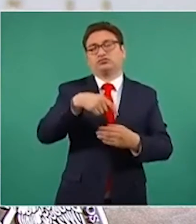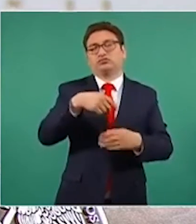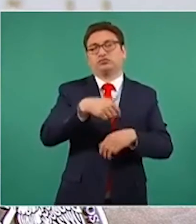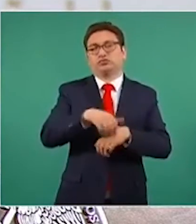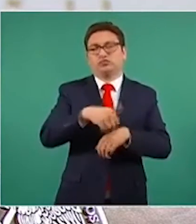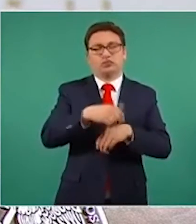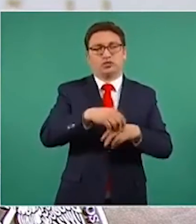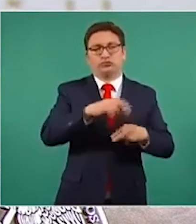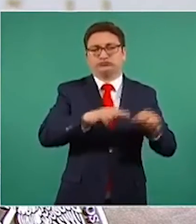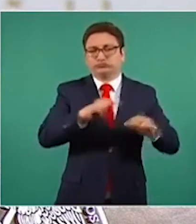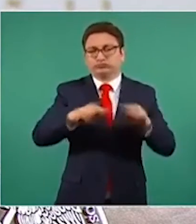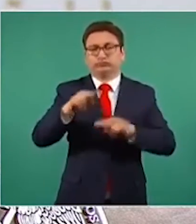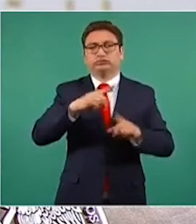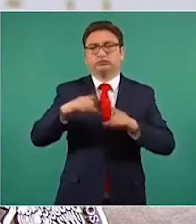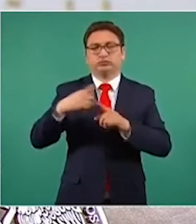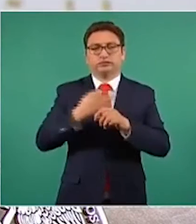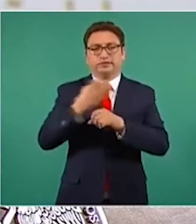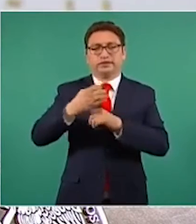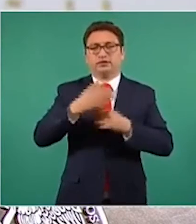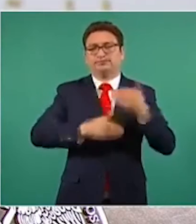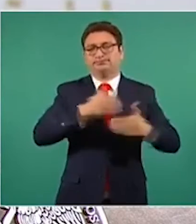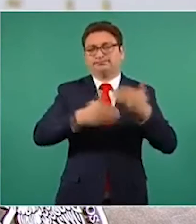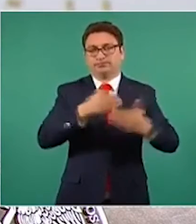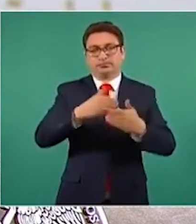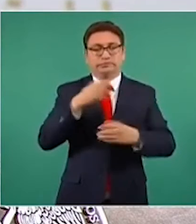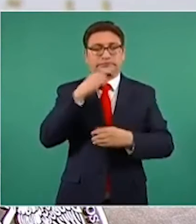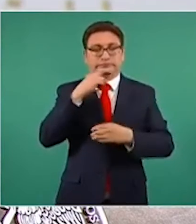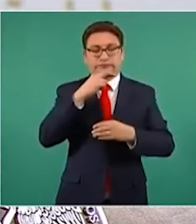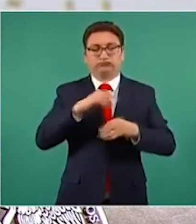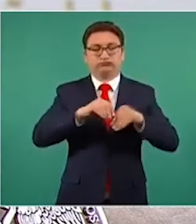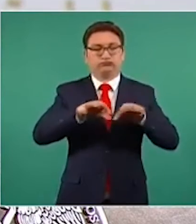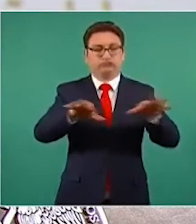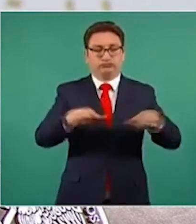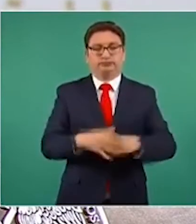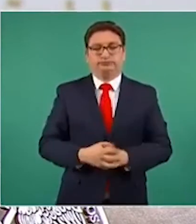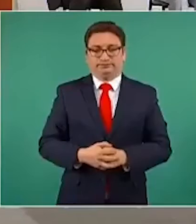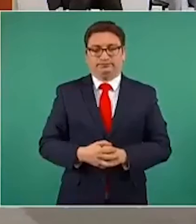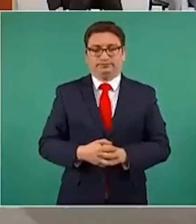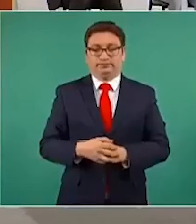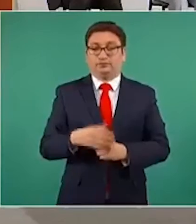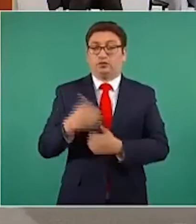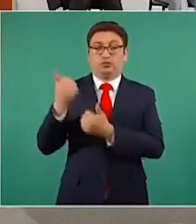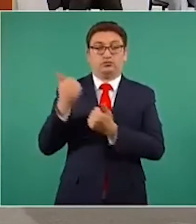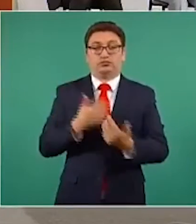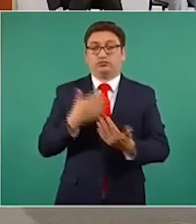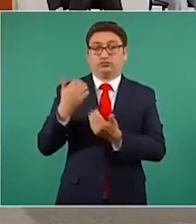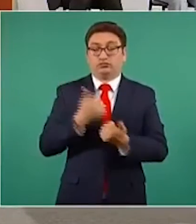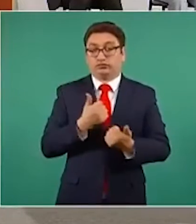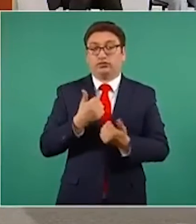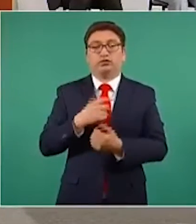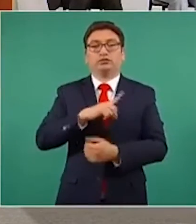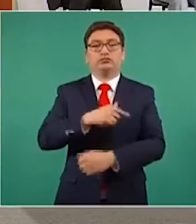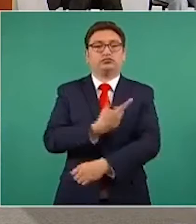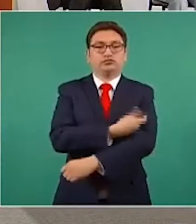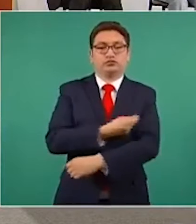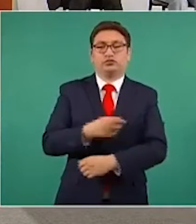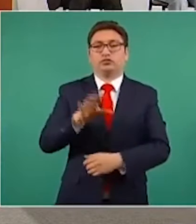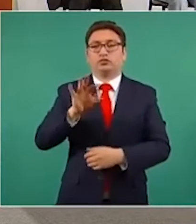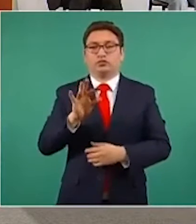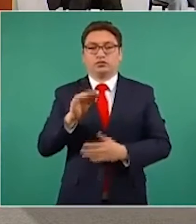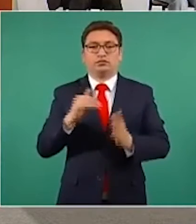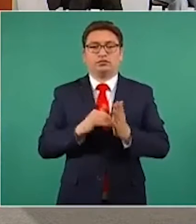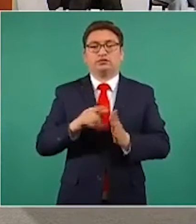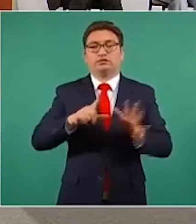tenemos un progreso muy sustancial y muy acelerado. Dosis recibidas y dosis aplicadas, 40 millones